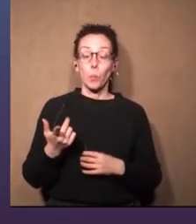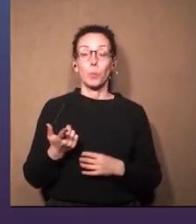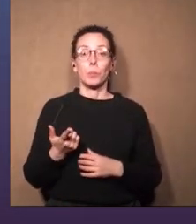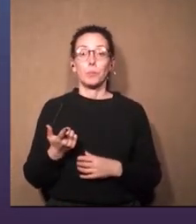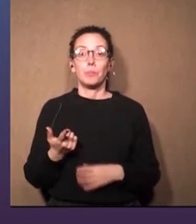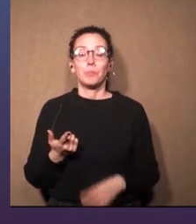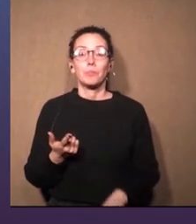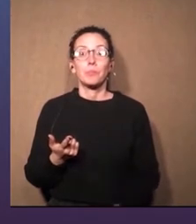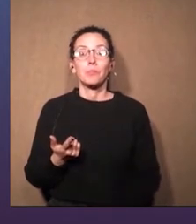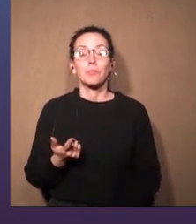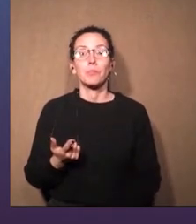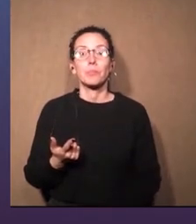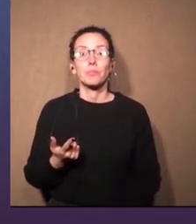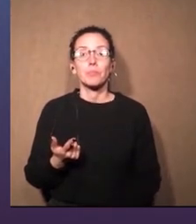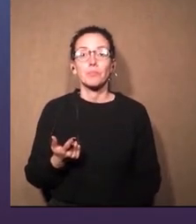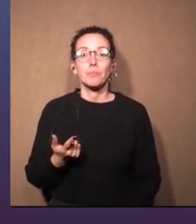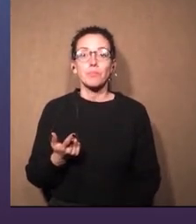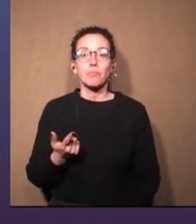Todo.